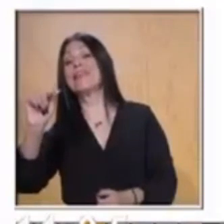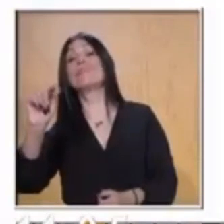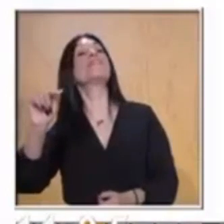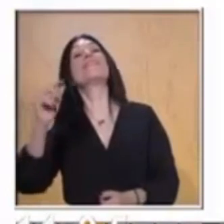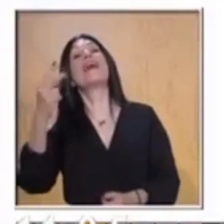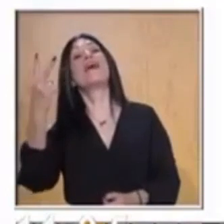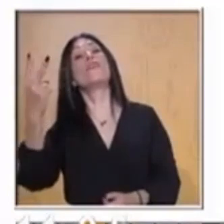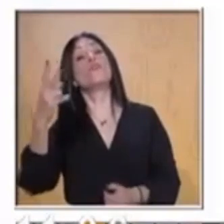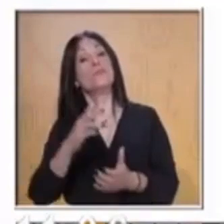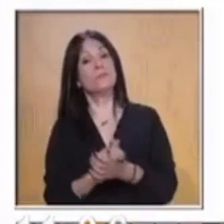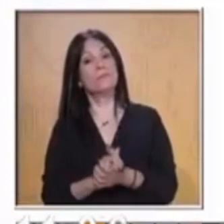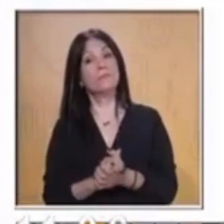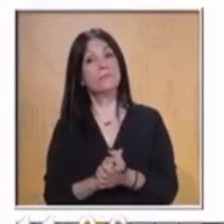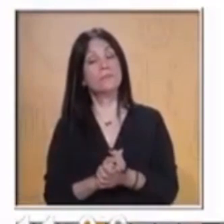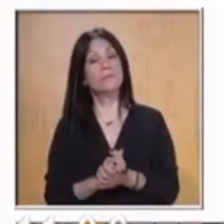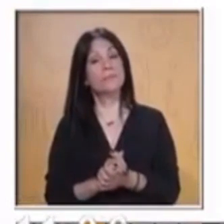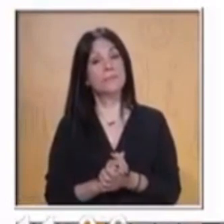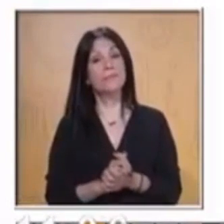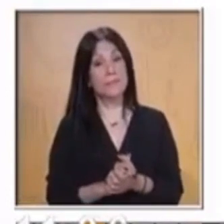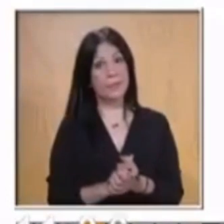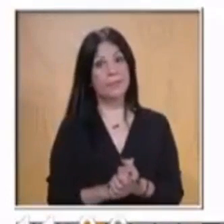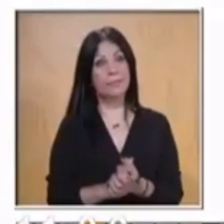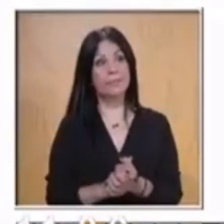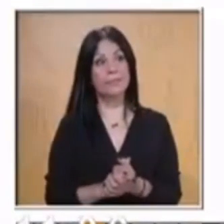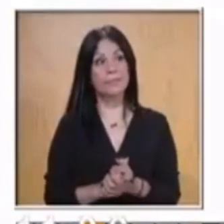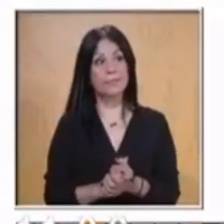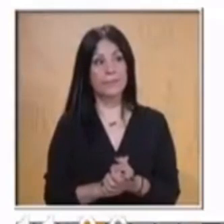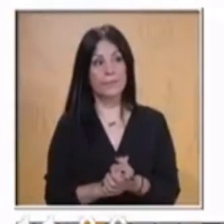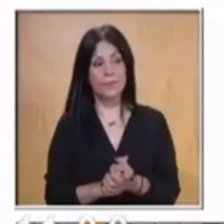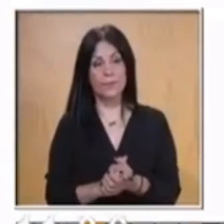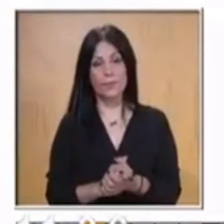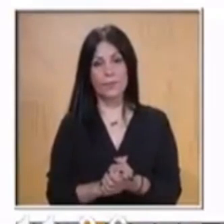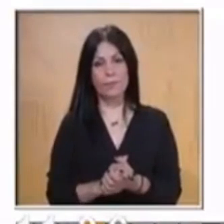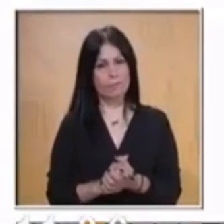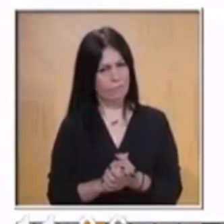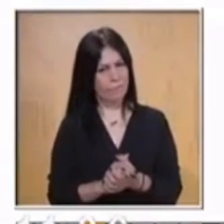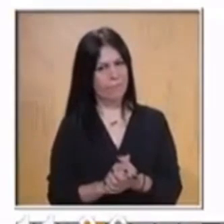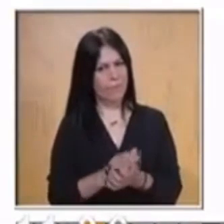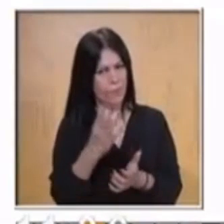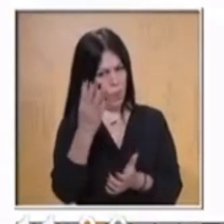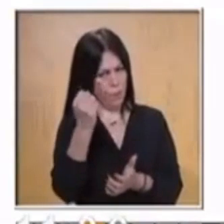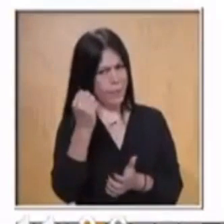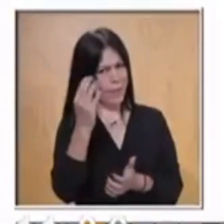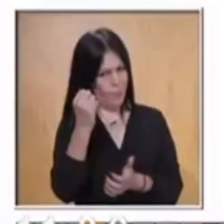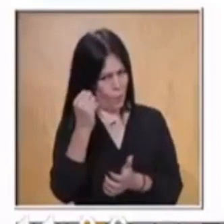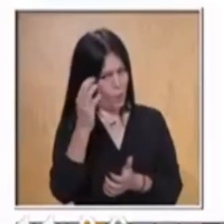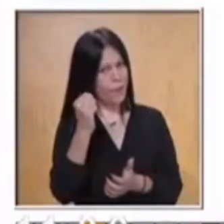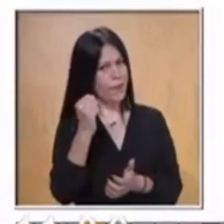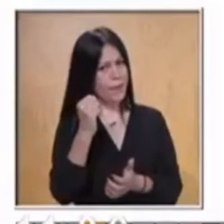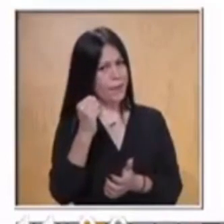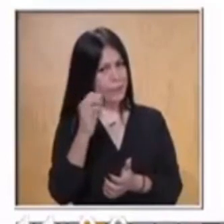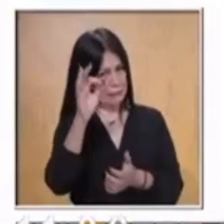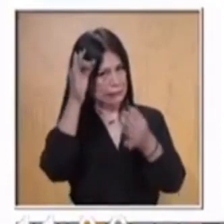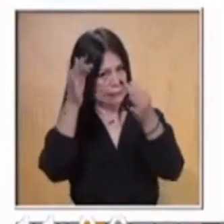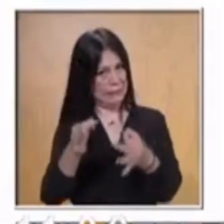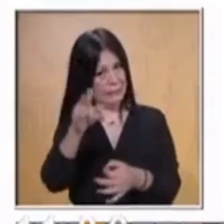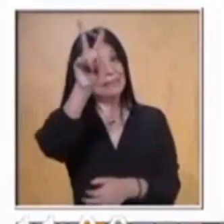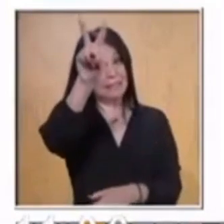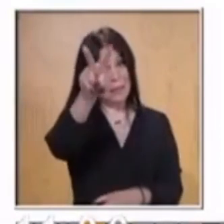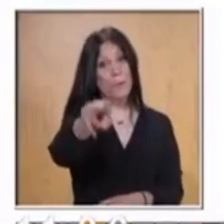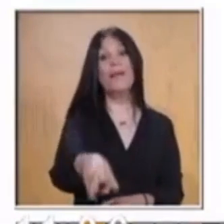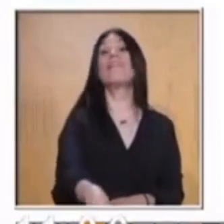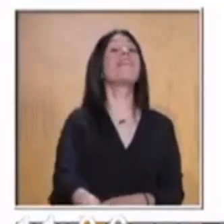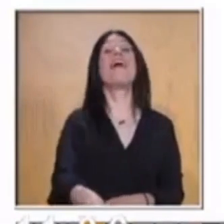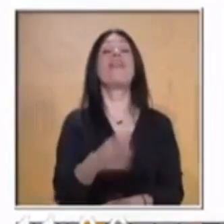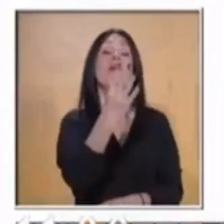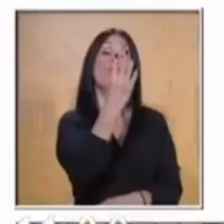respuesta. Se me hace, compruébalo a ver. Muy bien. 9 por 8 te da como resultado 72.